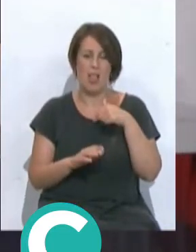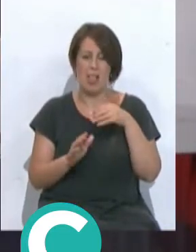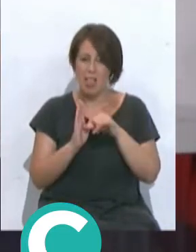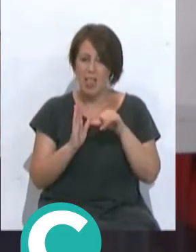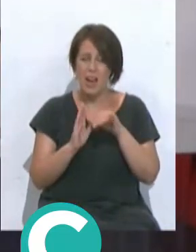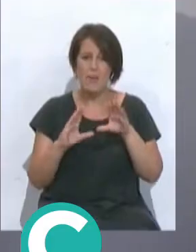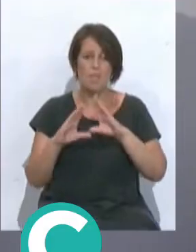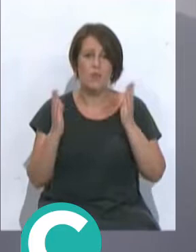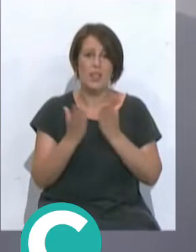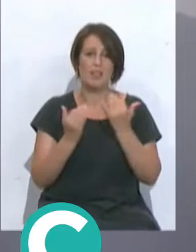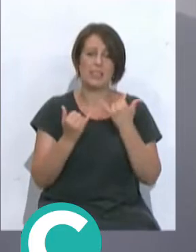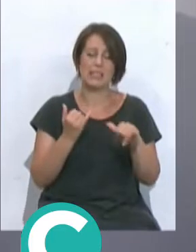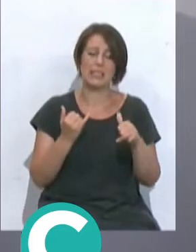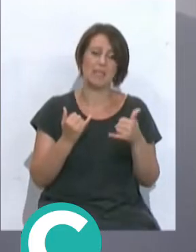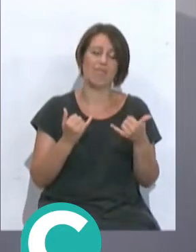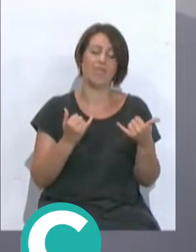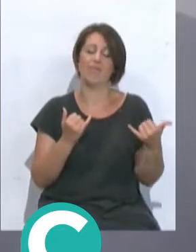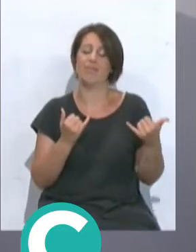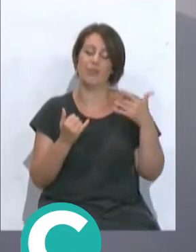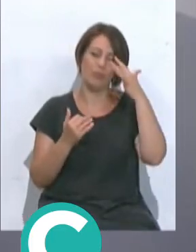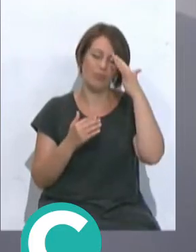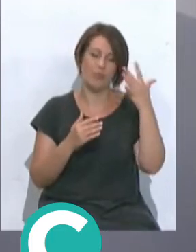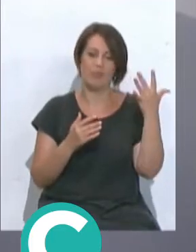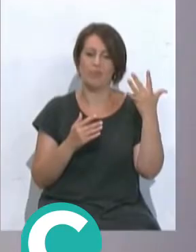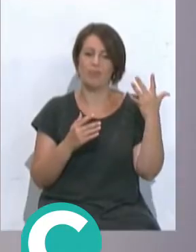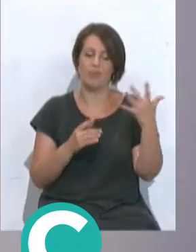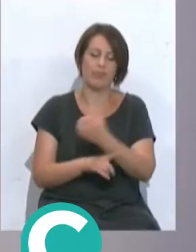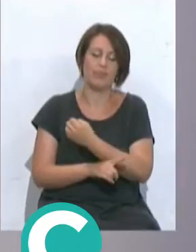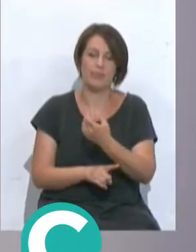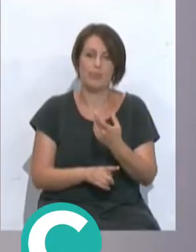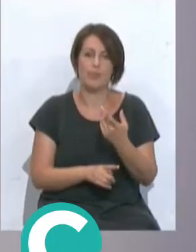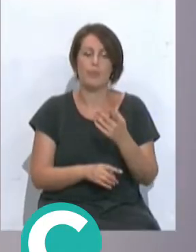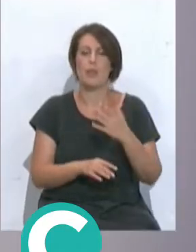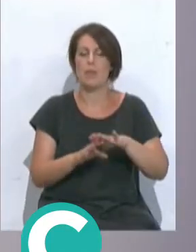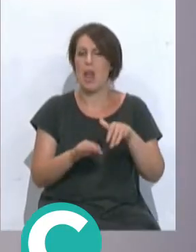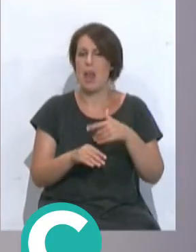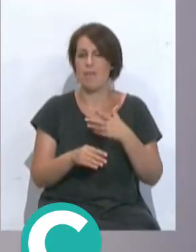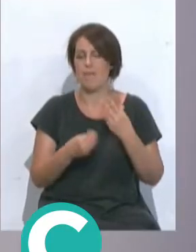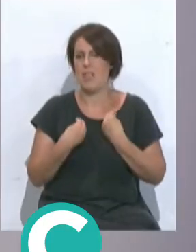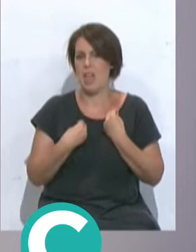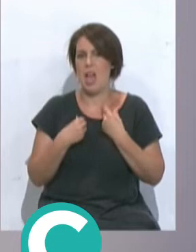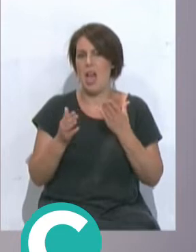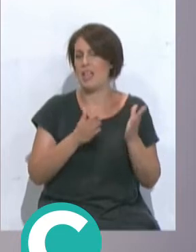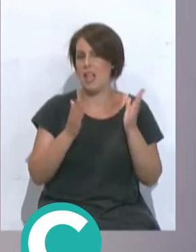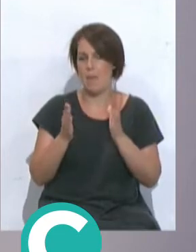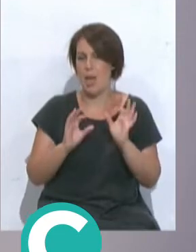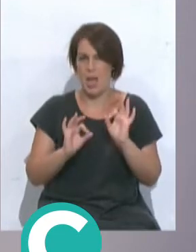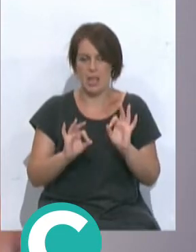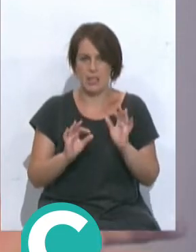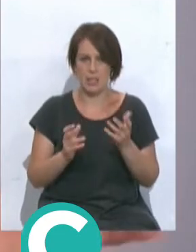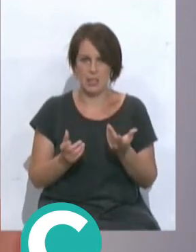del mundial al final no hayas podido cumplir esa ilusión. Bueno, al final yo digo que la vida son etapas y